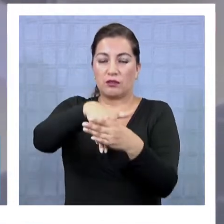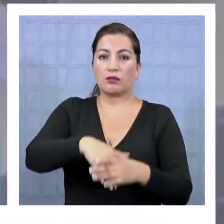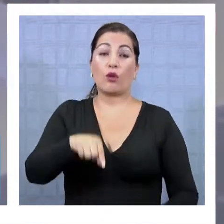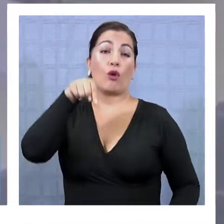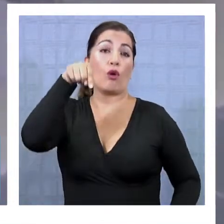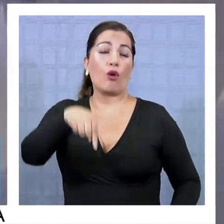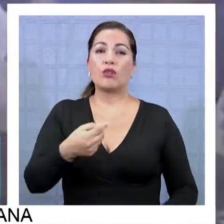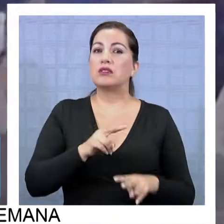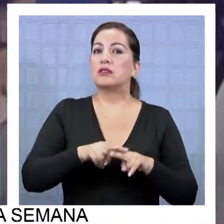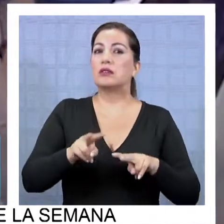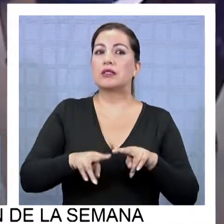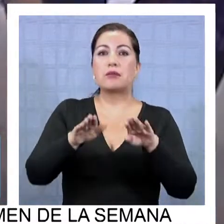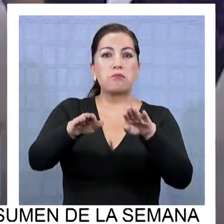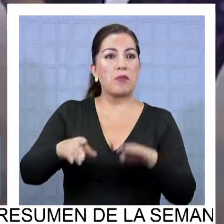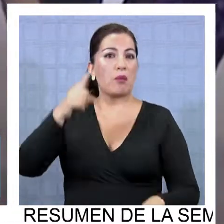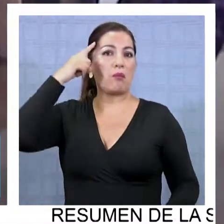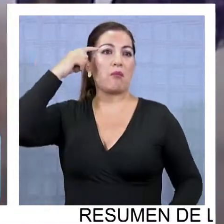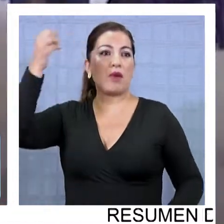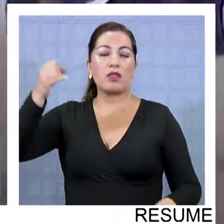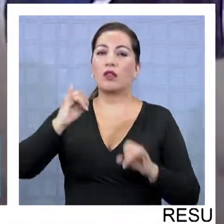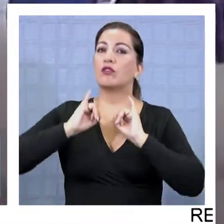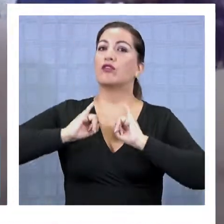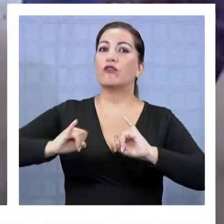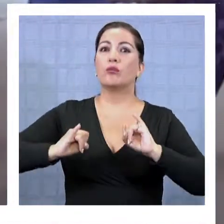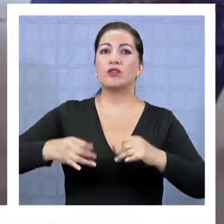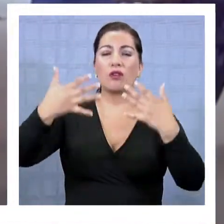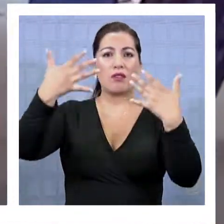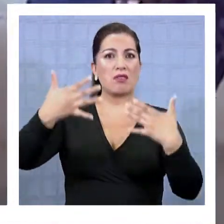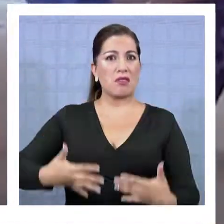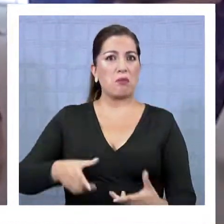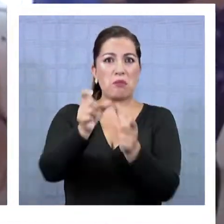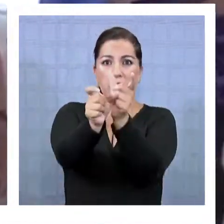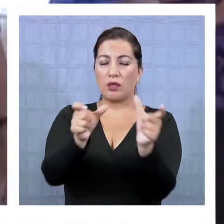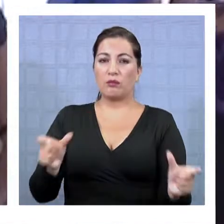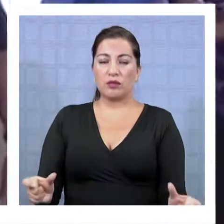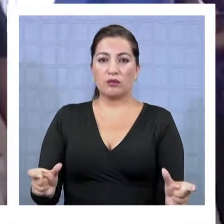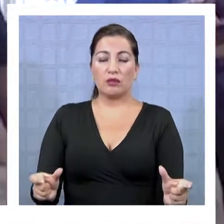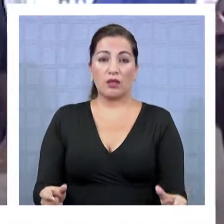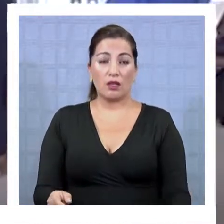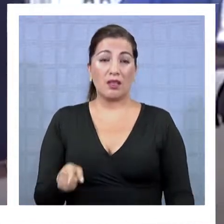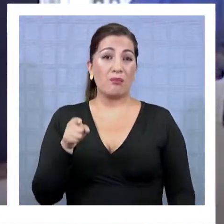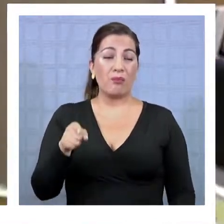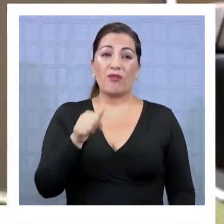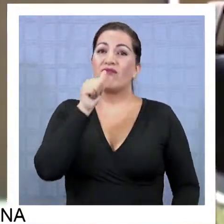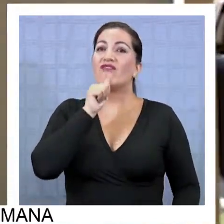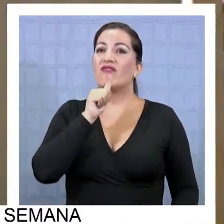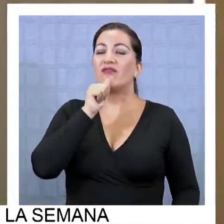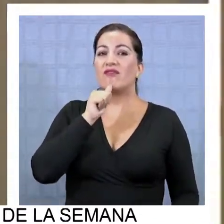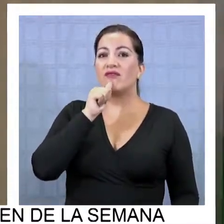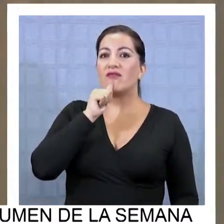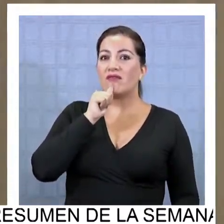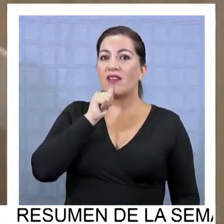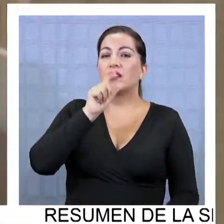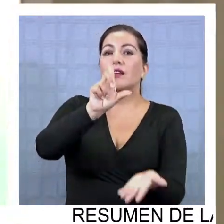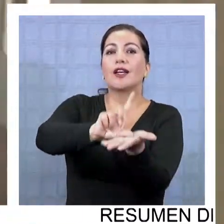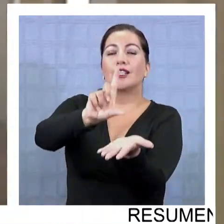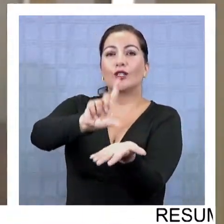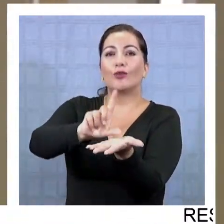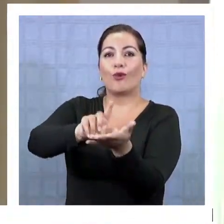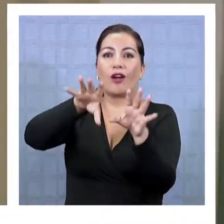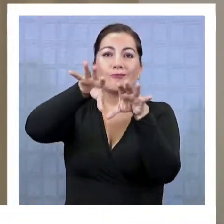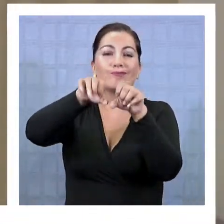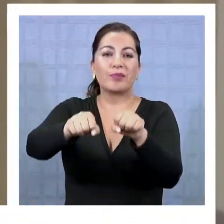Hoy se mantiene la iniciativa con información de 10.000 presuntos beneficiarios, pero sigue ausente la disponibilidad de terrenos,